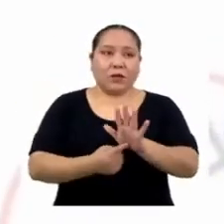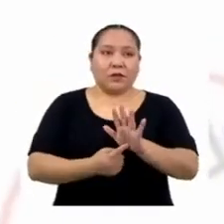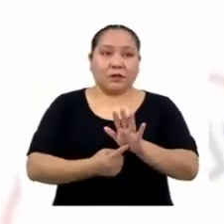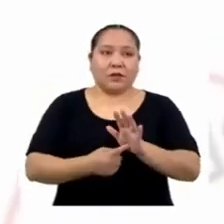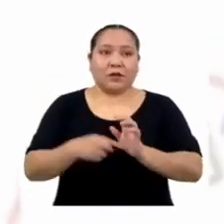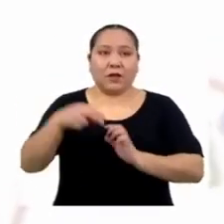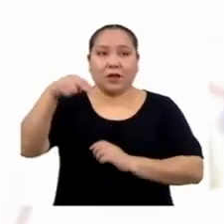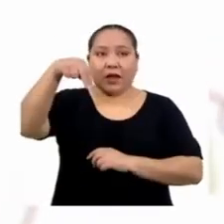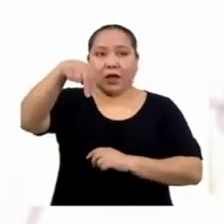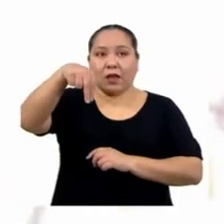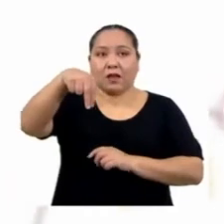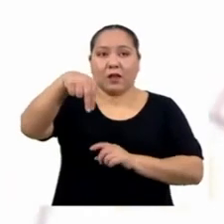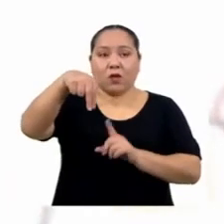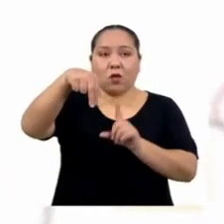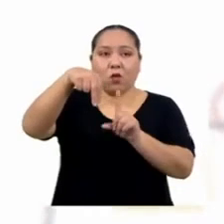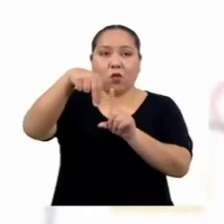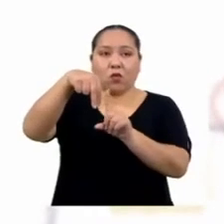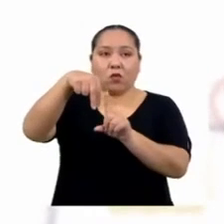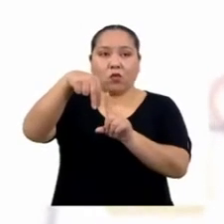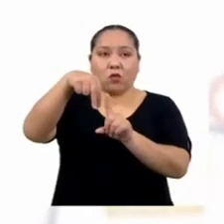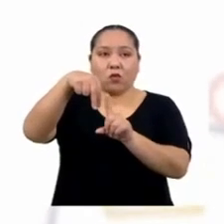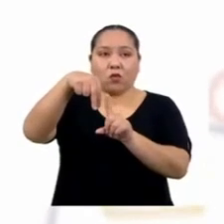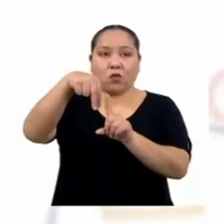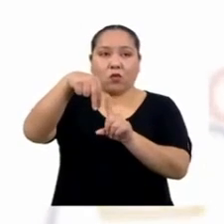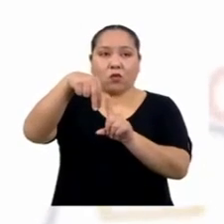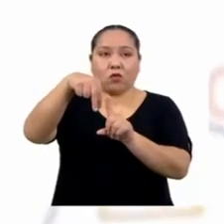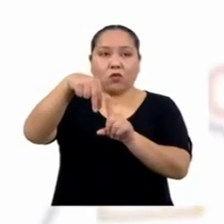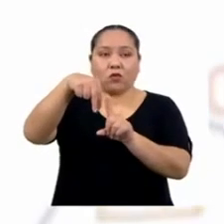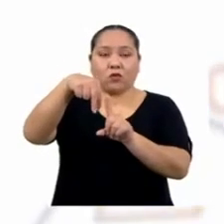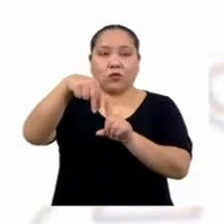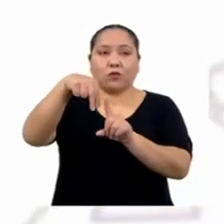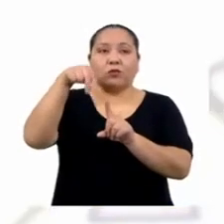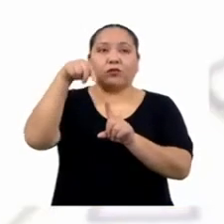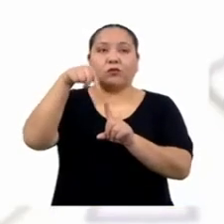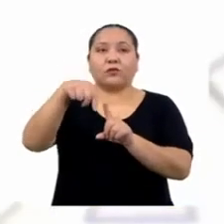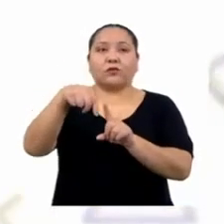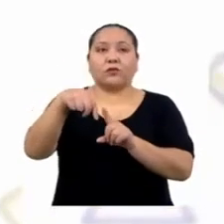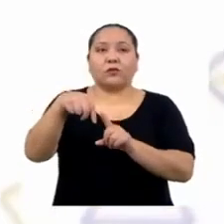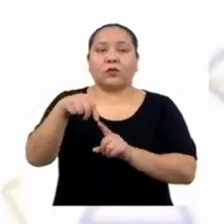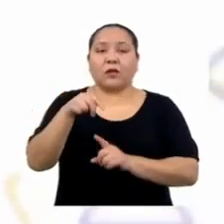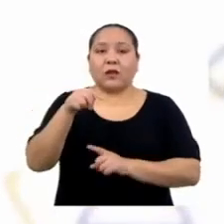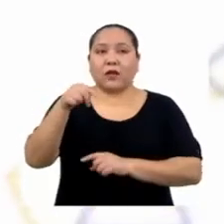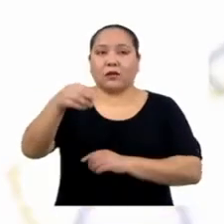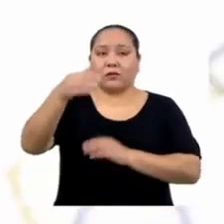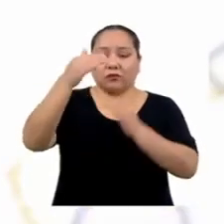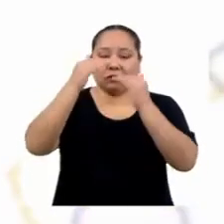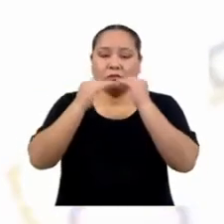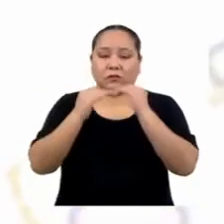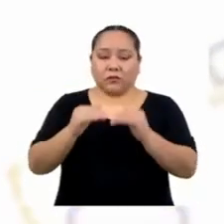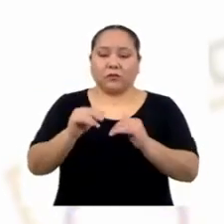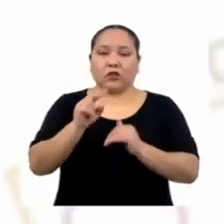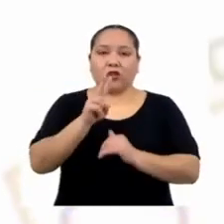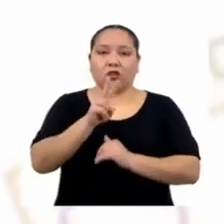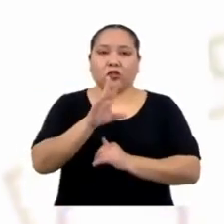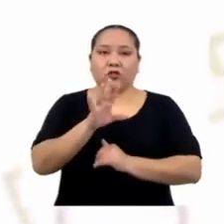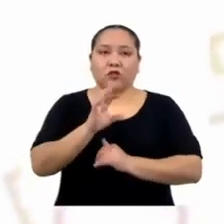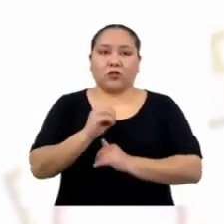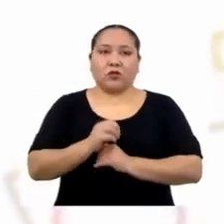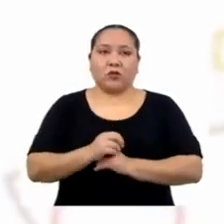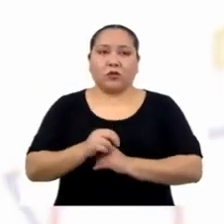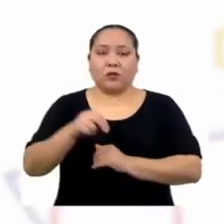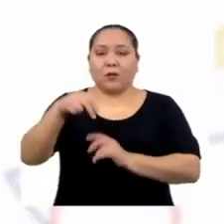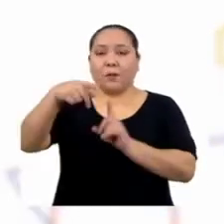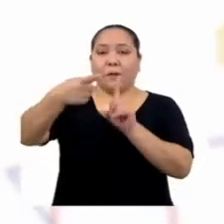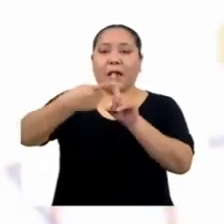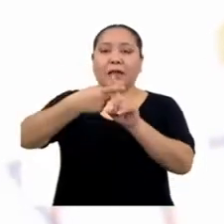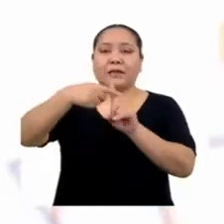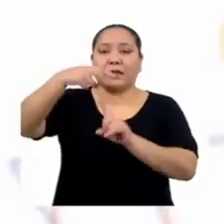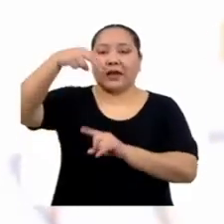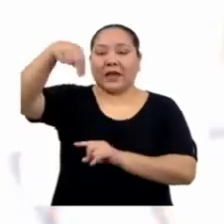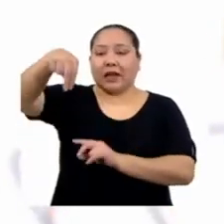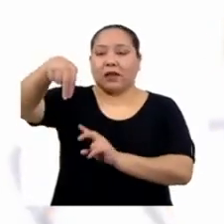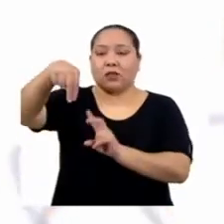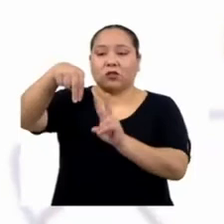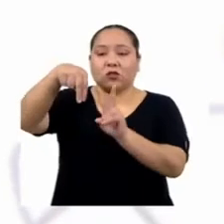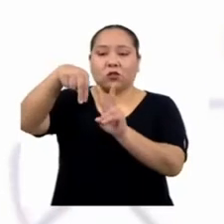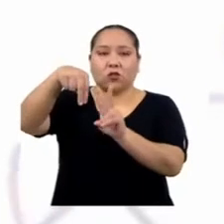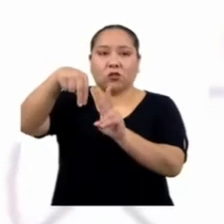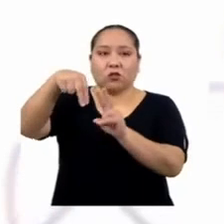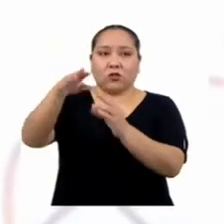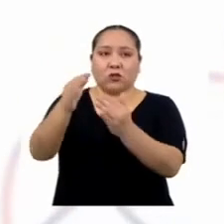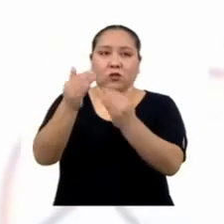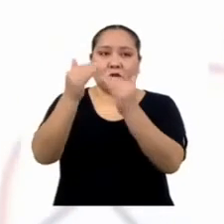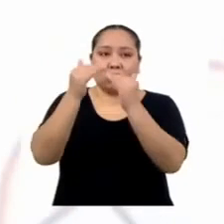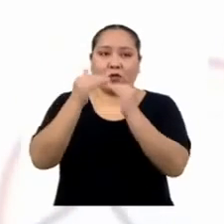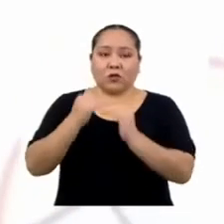N sub 1 minúscula, muestra proporcional de los 250 estudiantes. N sub 2 minúscula, muestra